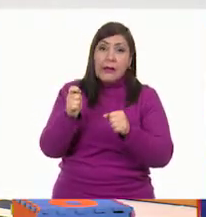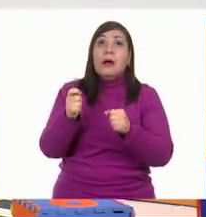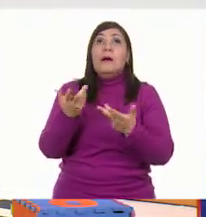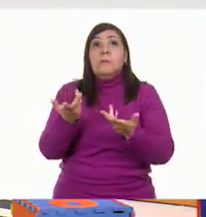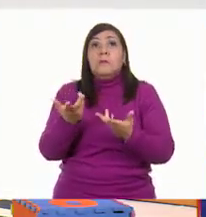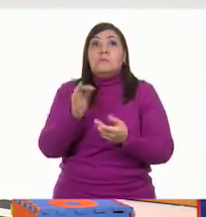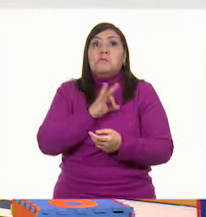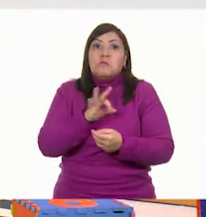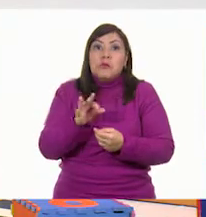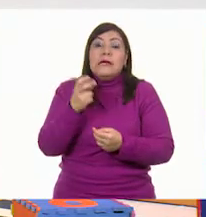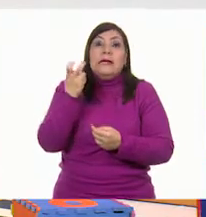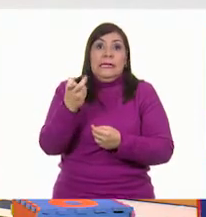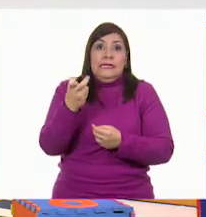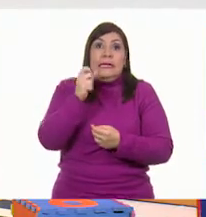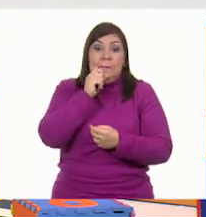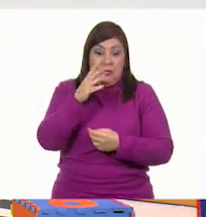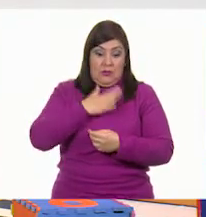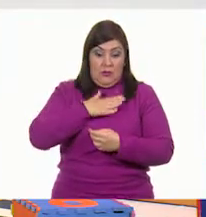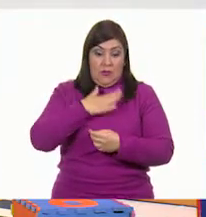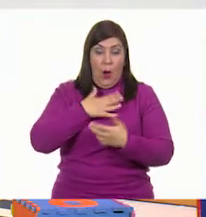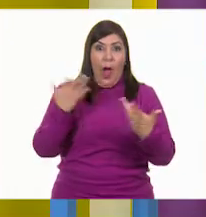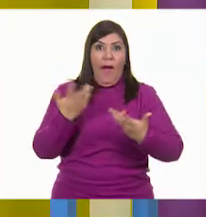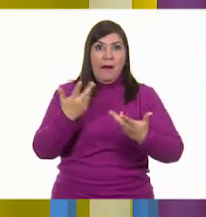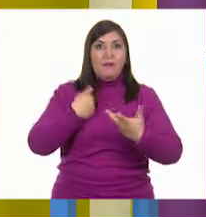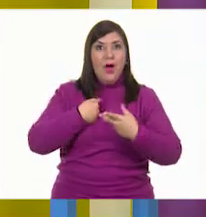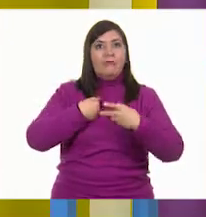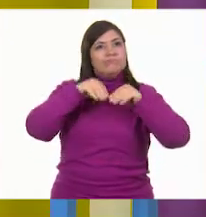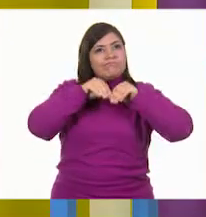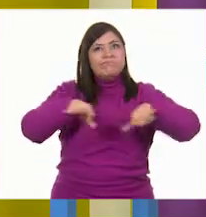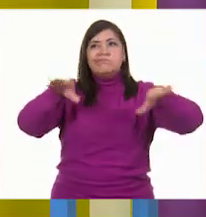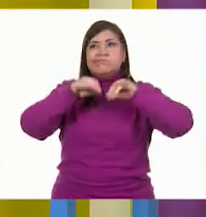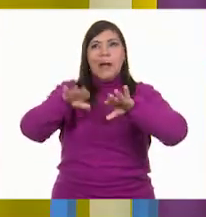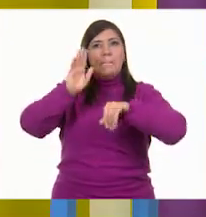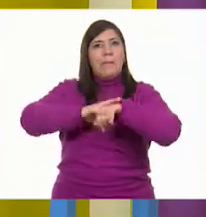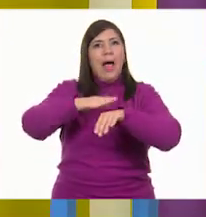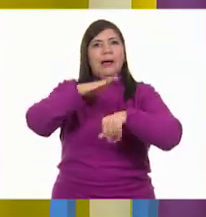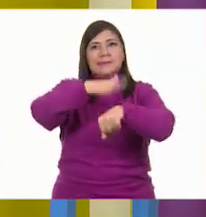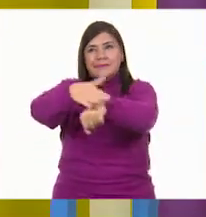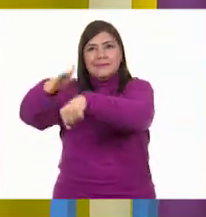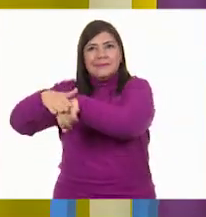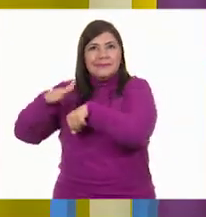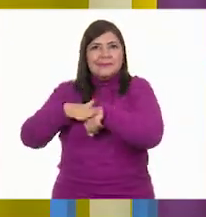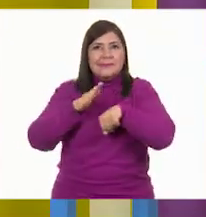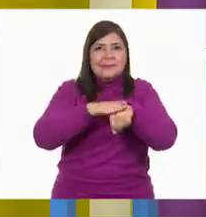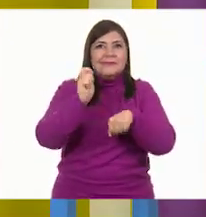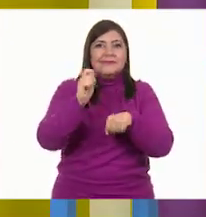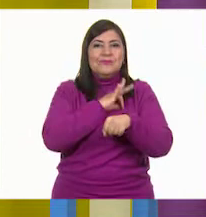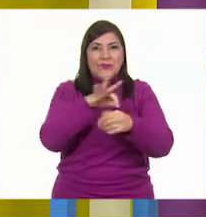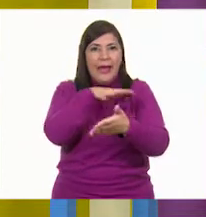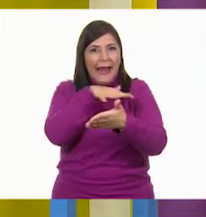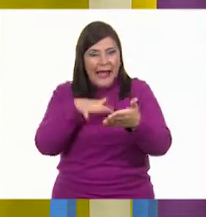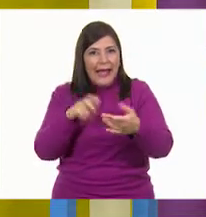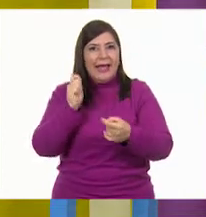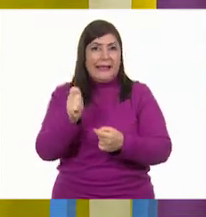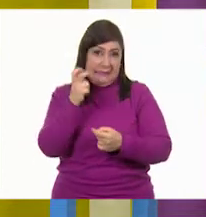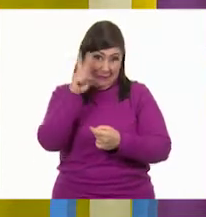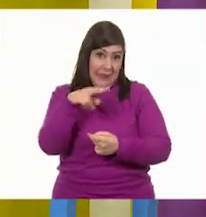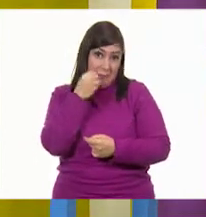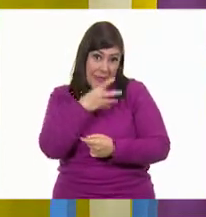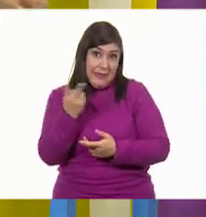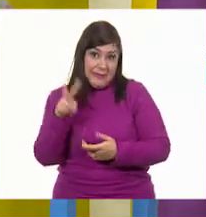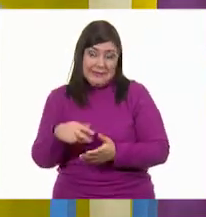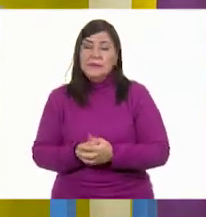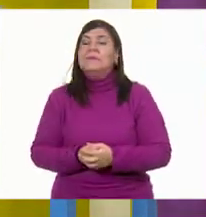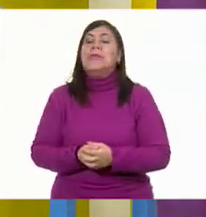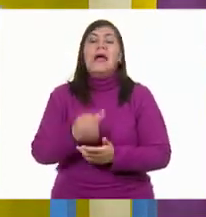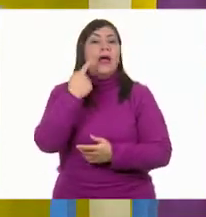convertir en promotores de la lectura. Ay, eso estaría increíble. Estaría increíble, ¿verdad? Y también, ¿sabe qué?